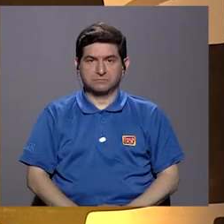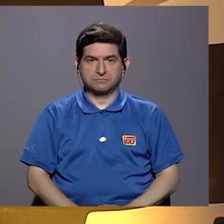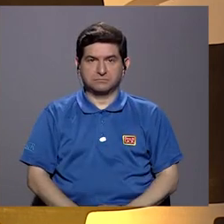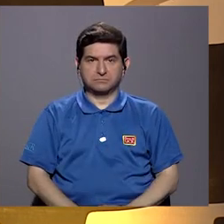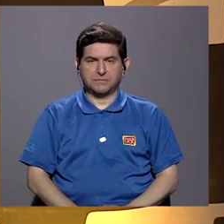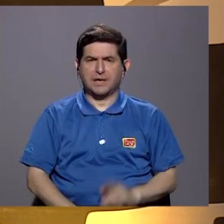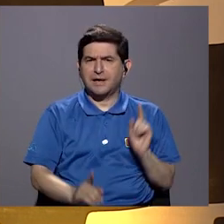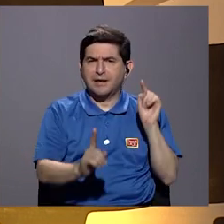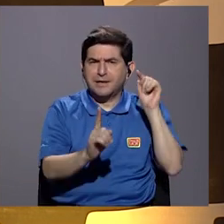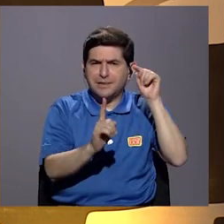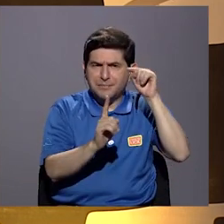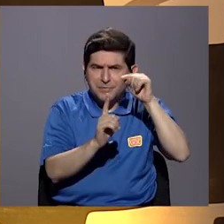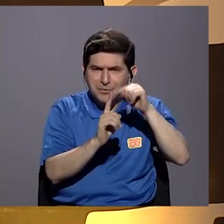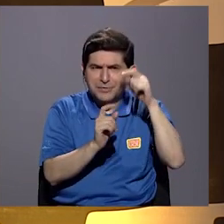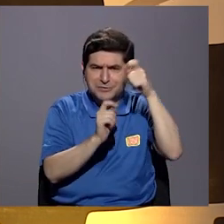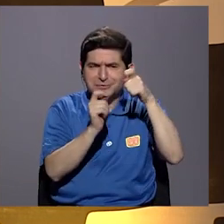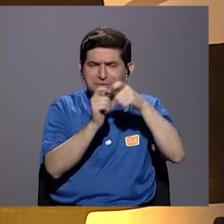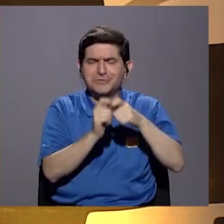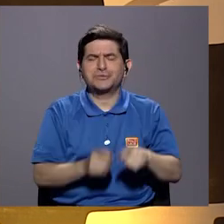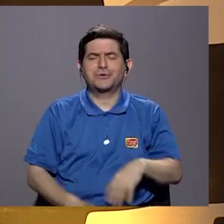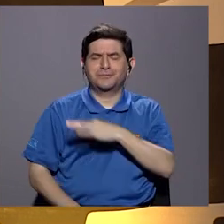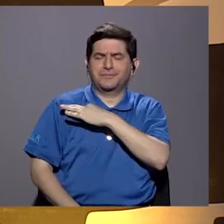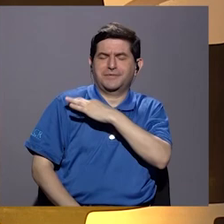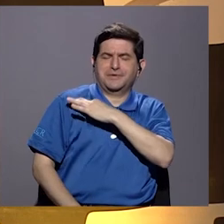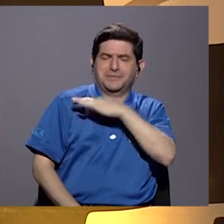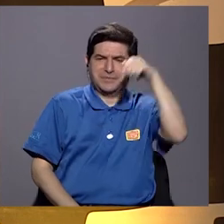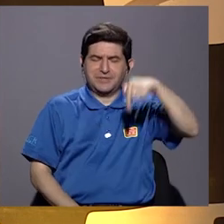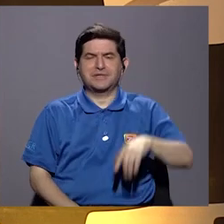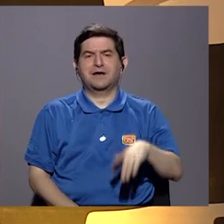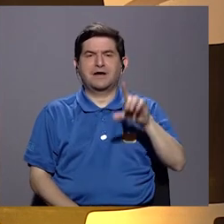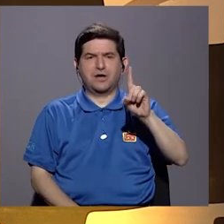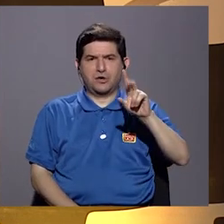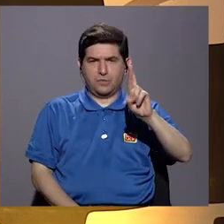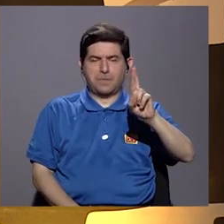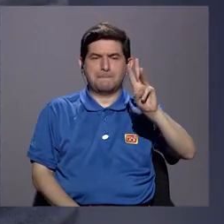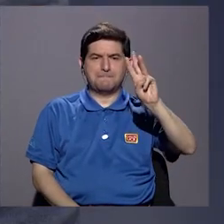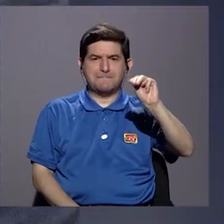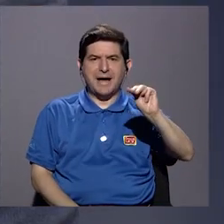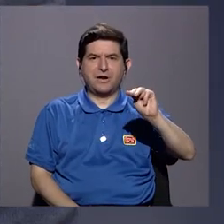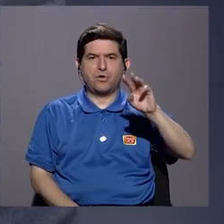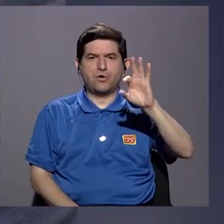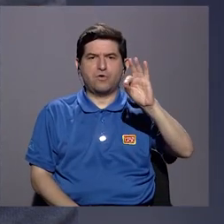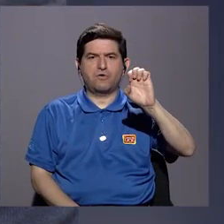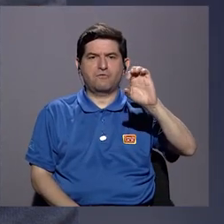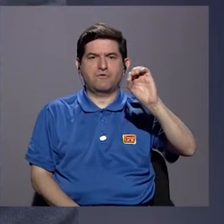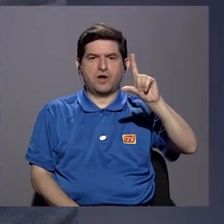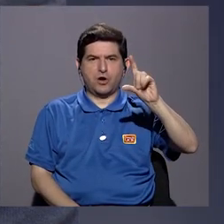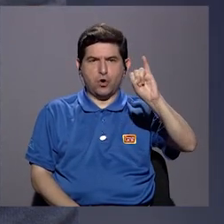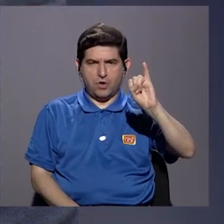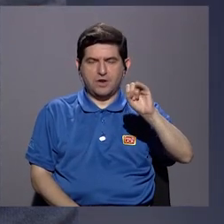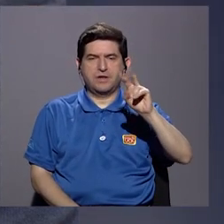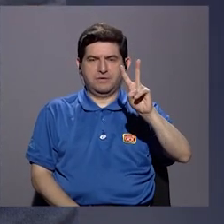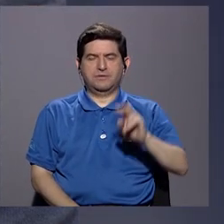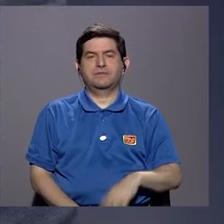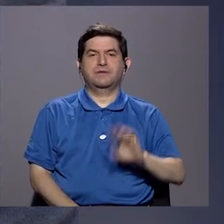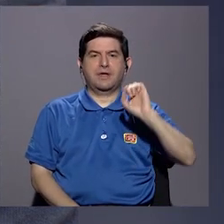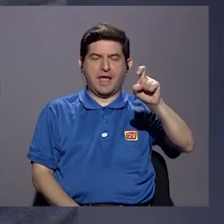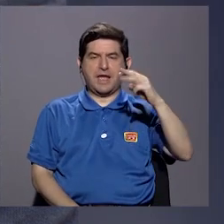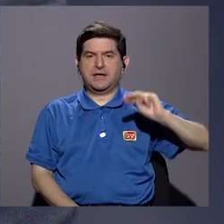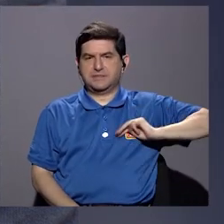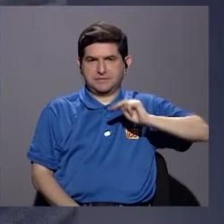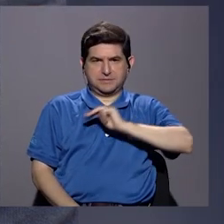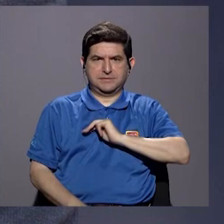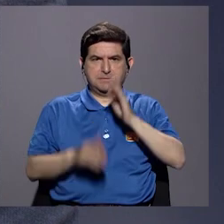con tal propósito hemos invitado hoy al doctor Marco Fioli Villalobos, quien es ex